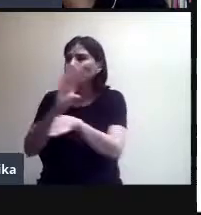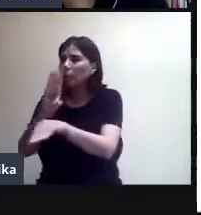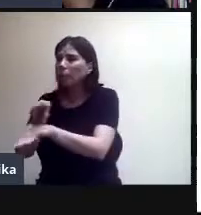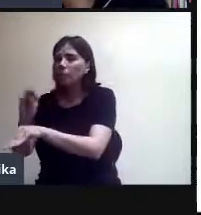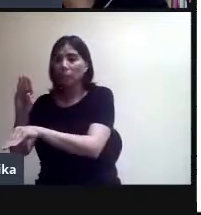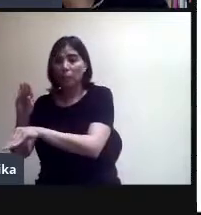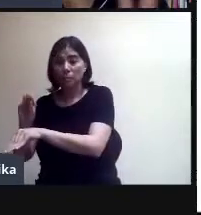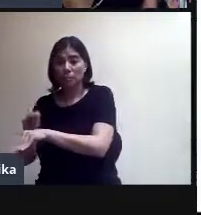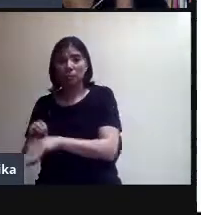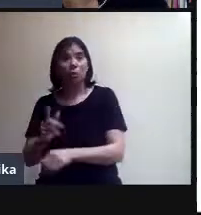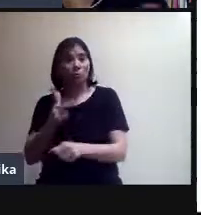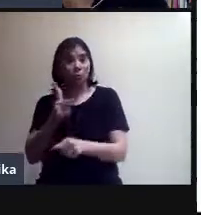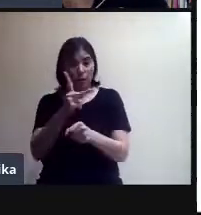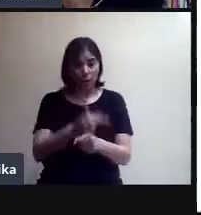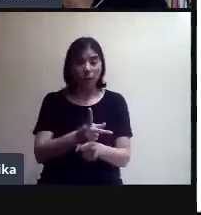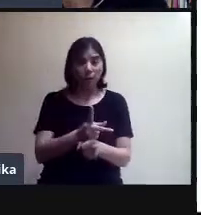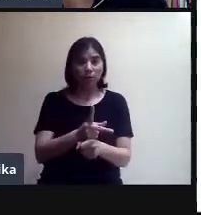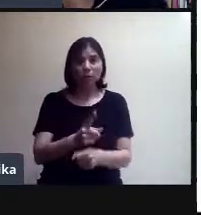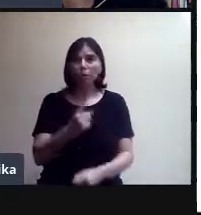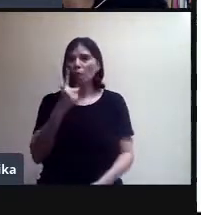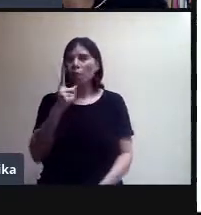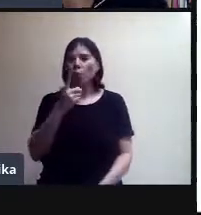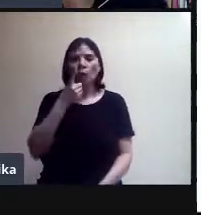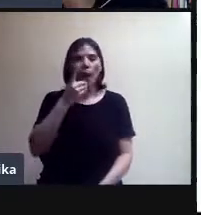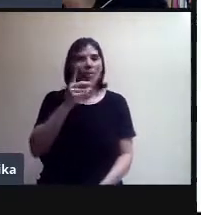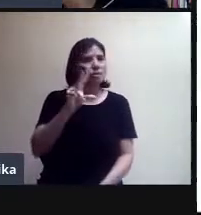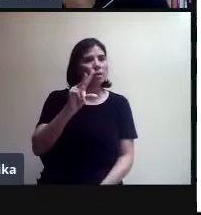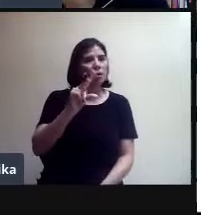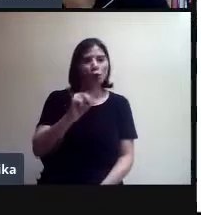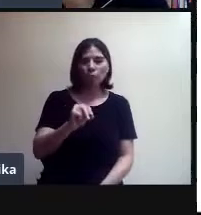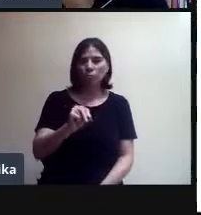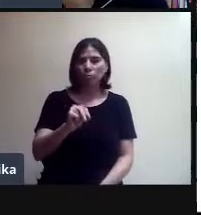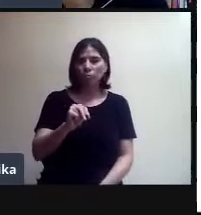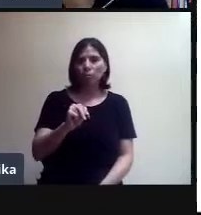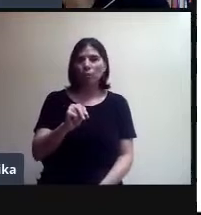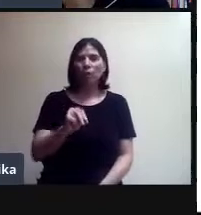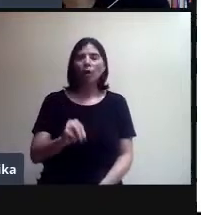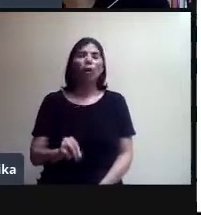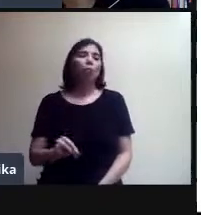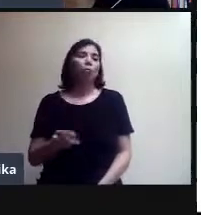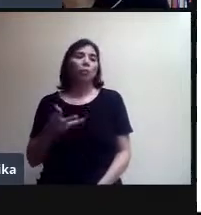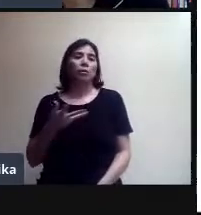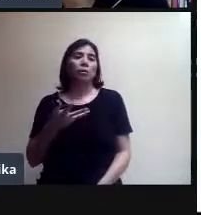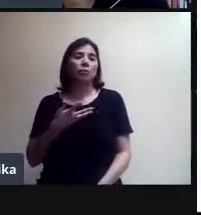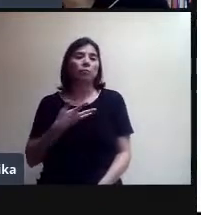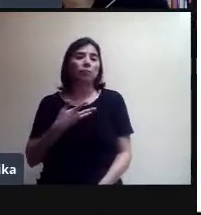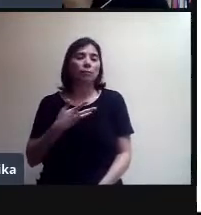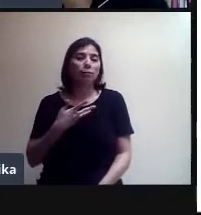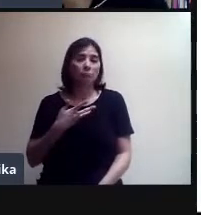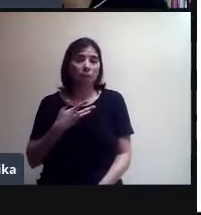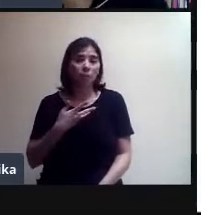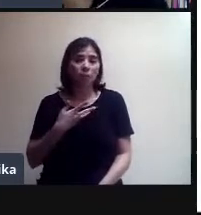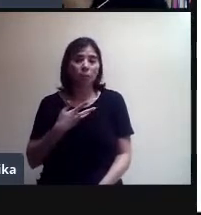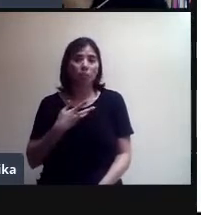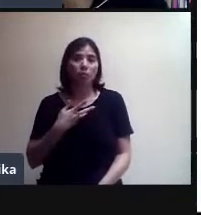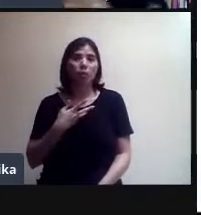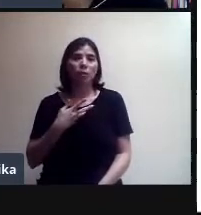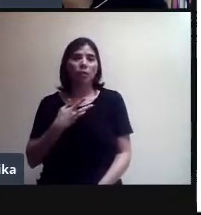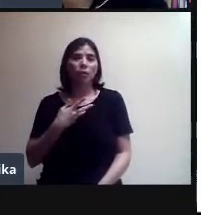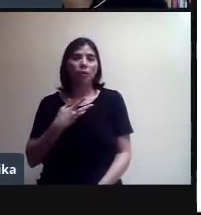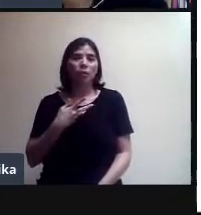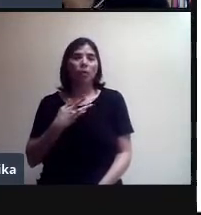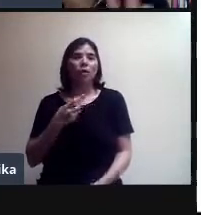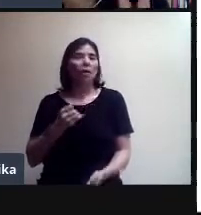y sigue y se empieza a grabar con todos los que aceptaron. Lo que pasó en esa ocasión es que esa persona